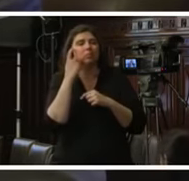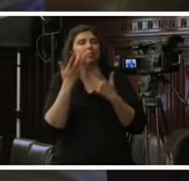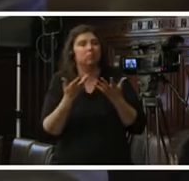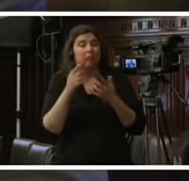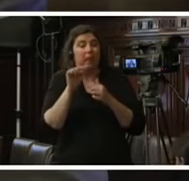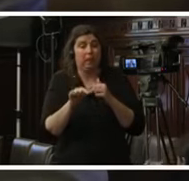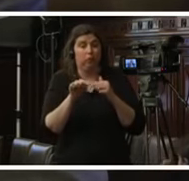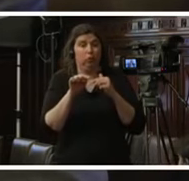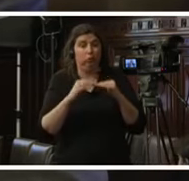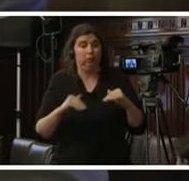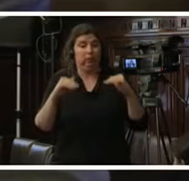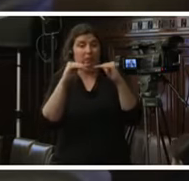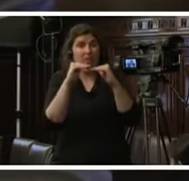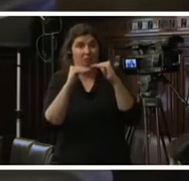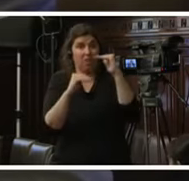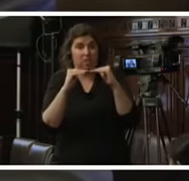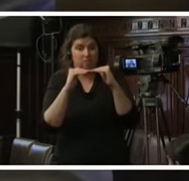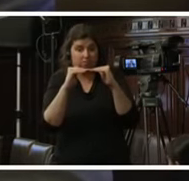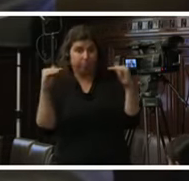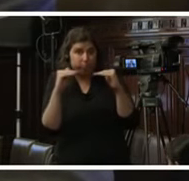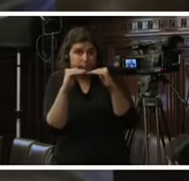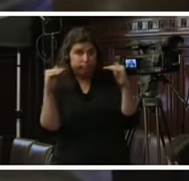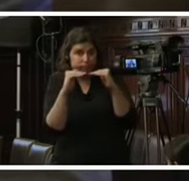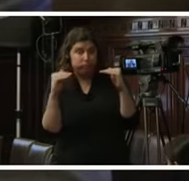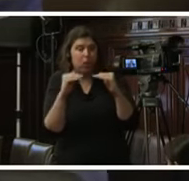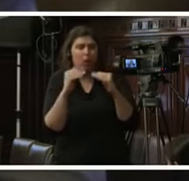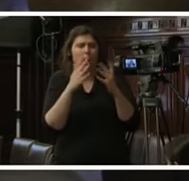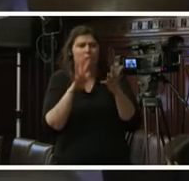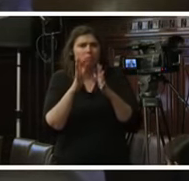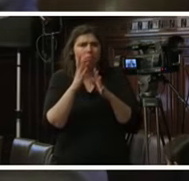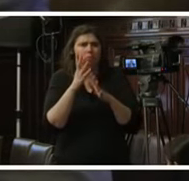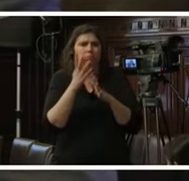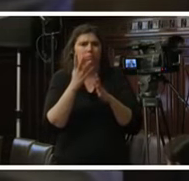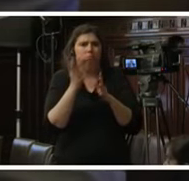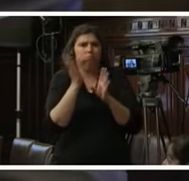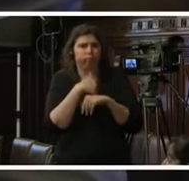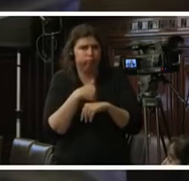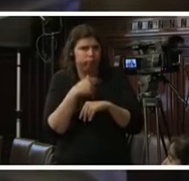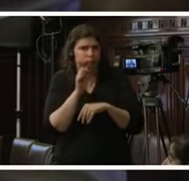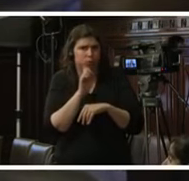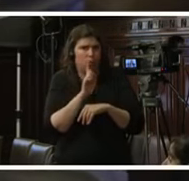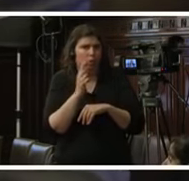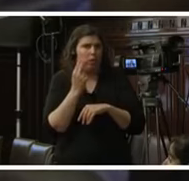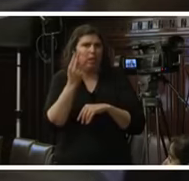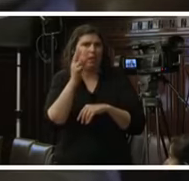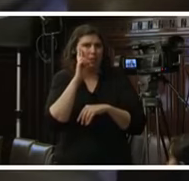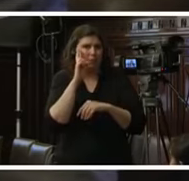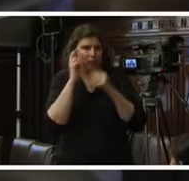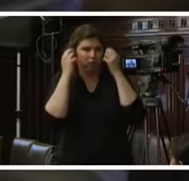estándares se estarían vulnerando desde su perspectiva con la